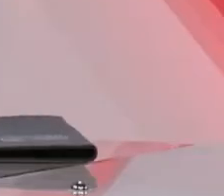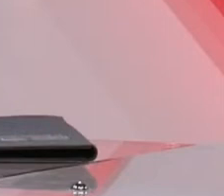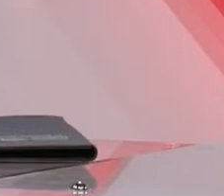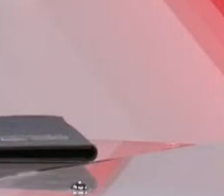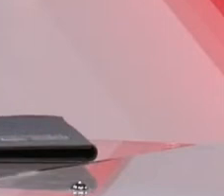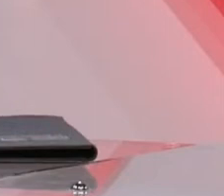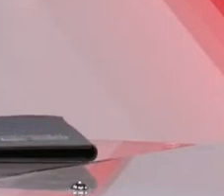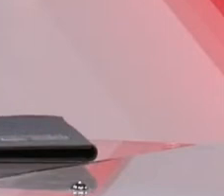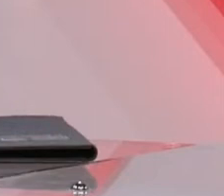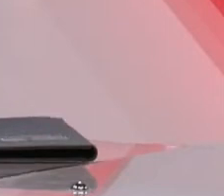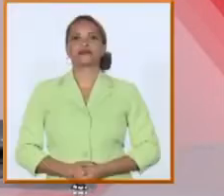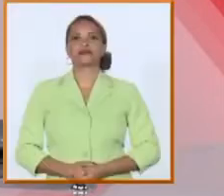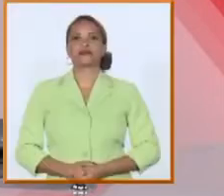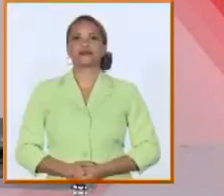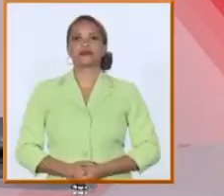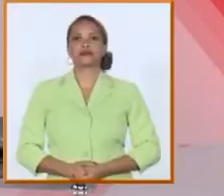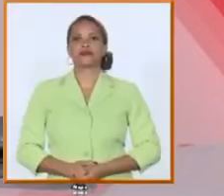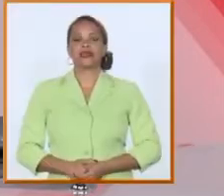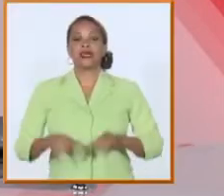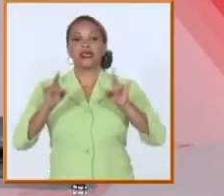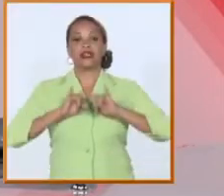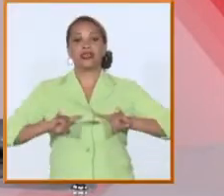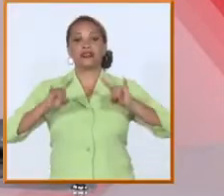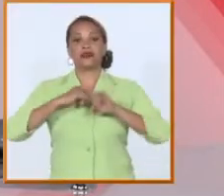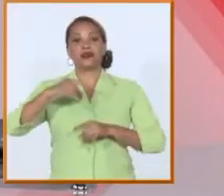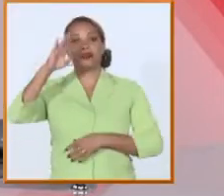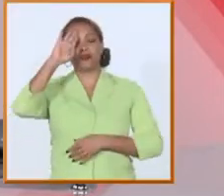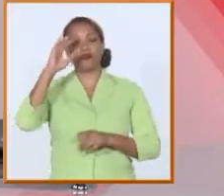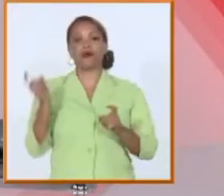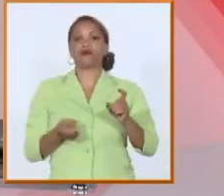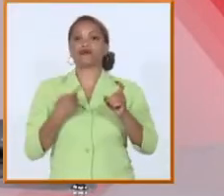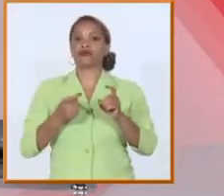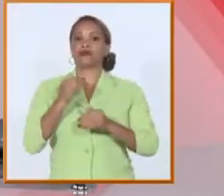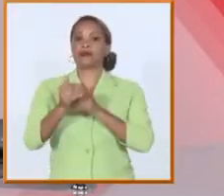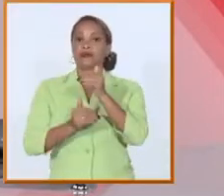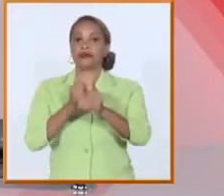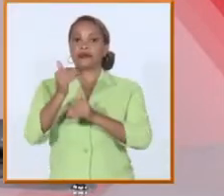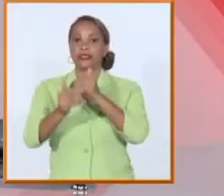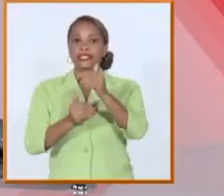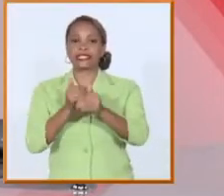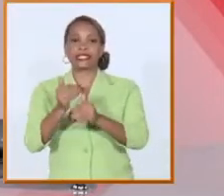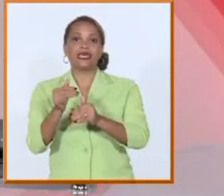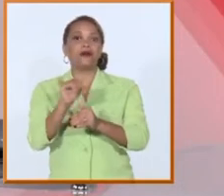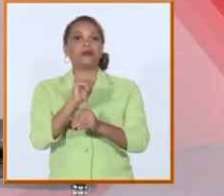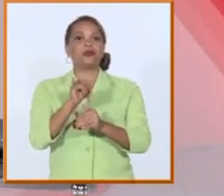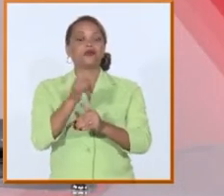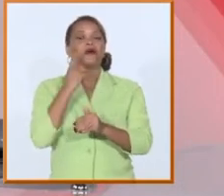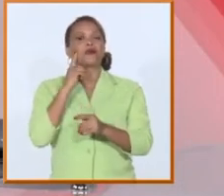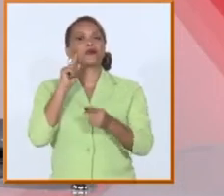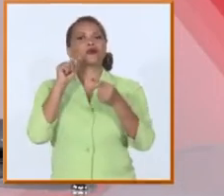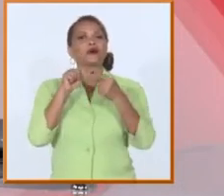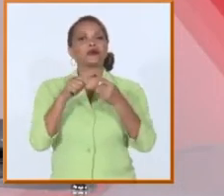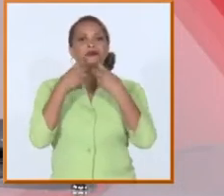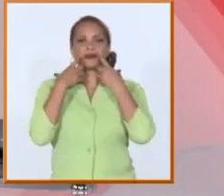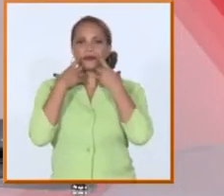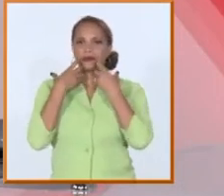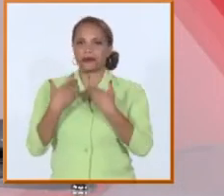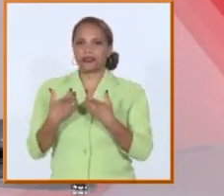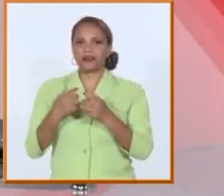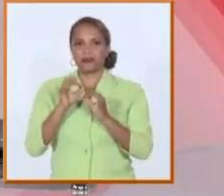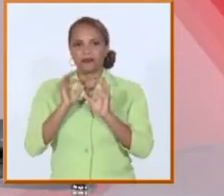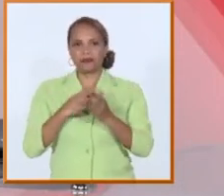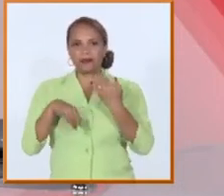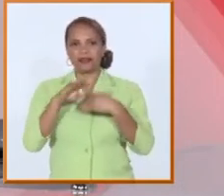bueno la universidad cubana tiene muchos retos tiene muchos desafíos pero tiene también una misión muy importante ministro